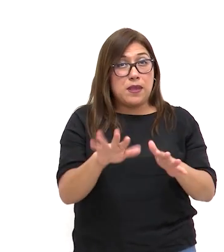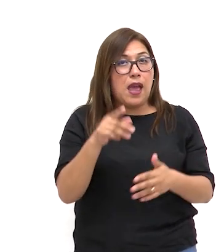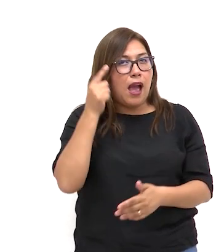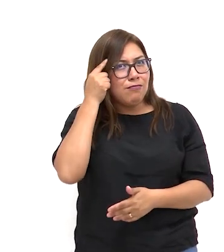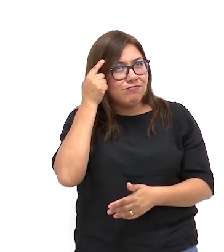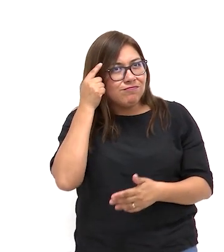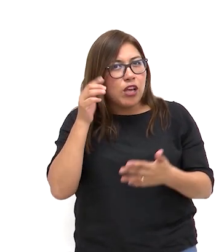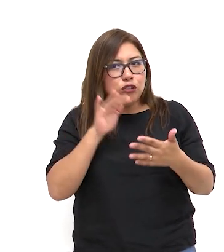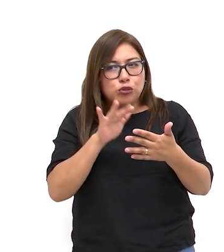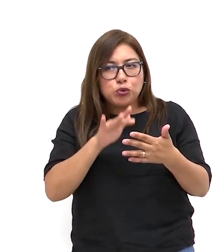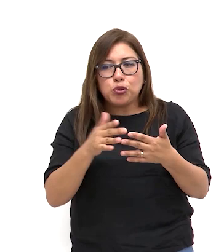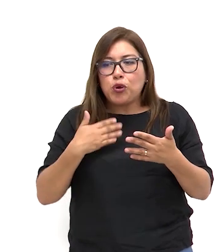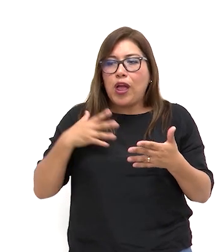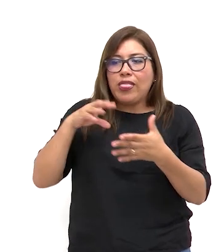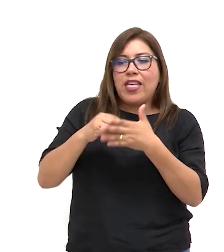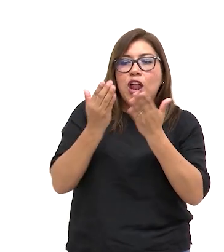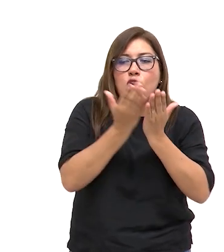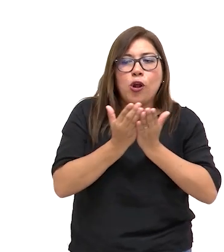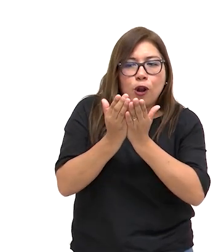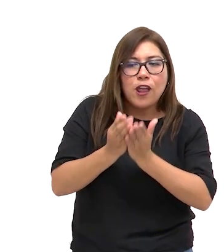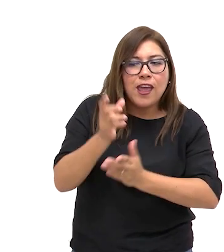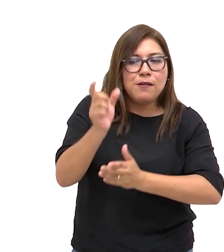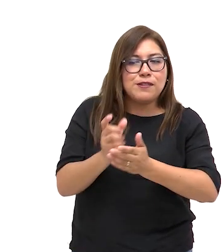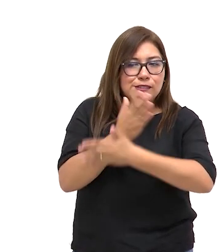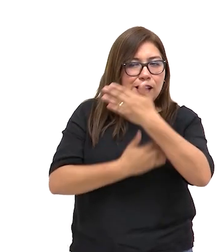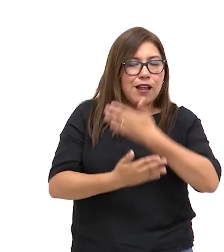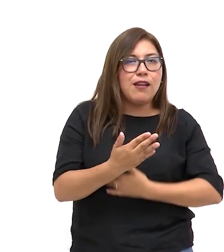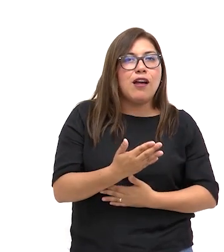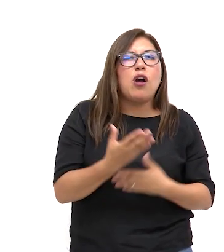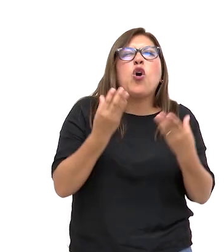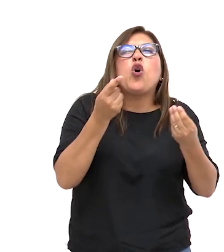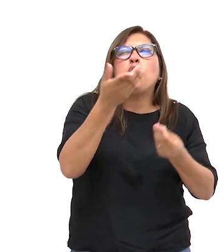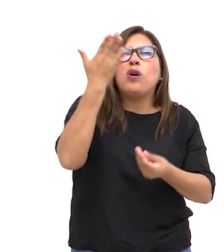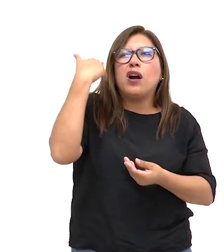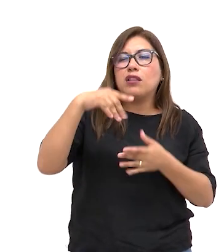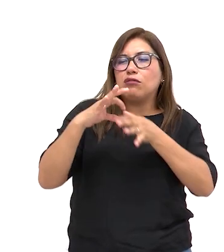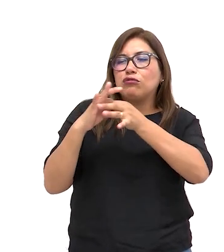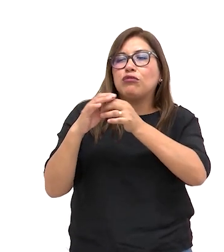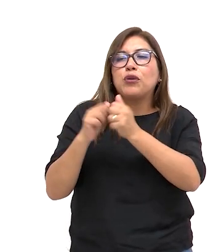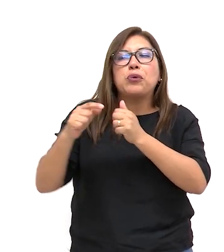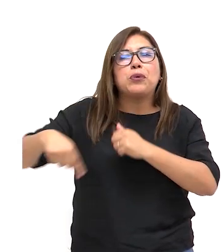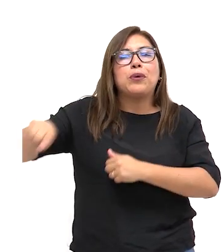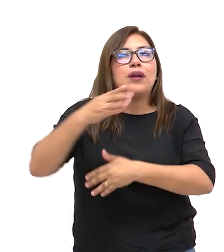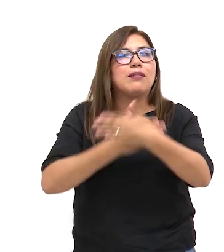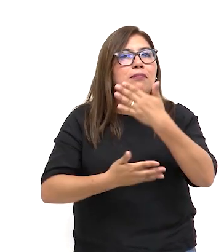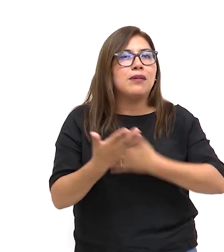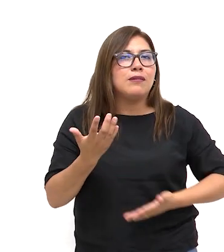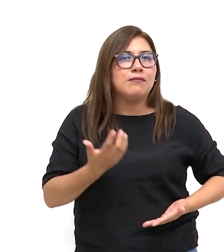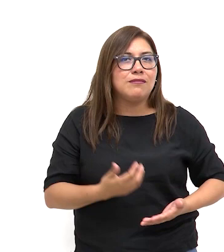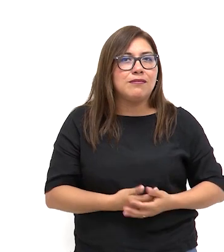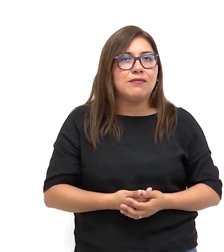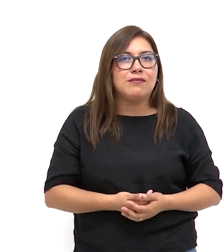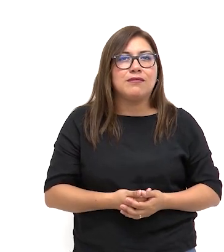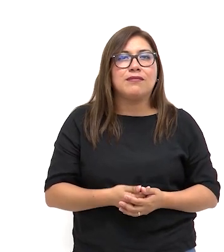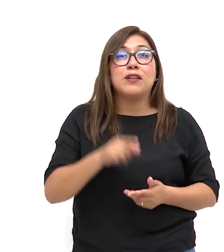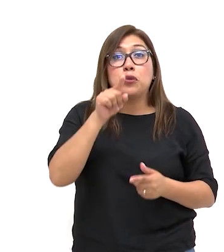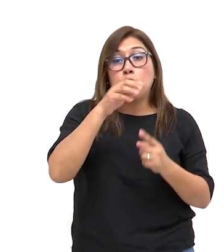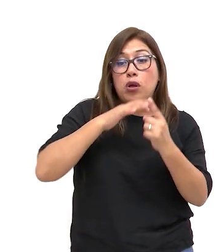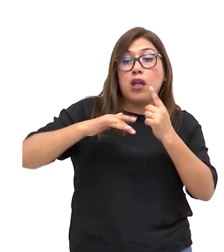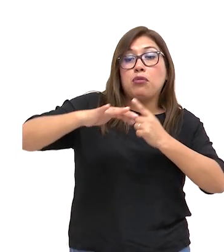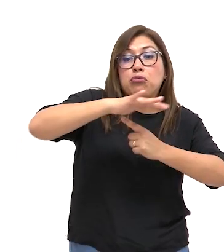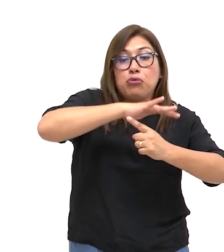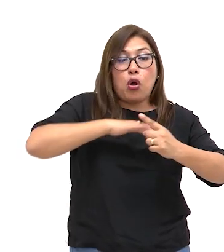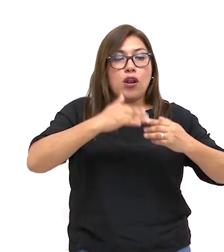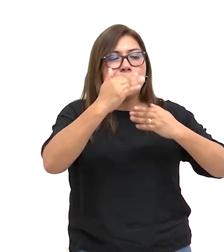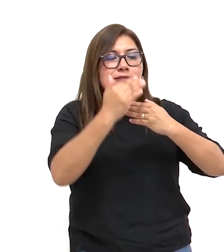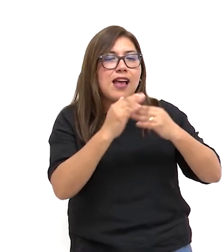¿Estudiaste en un espacio educativo con personas con discapacidad? ¿Cómo fue tu relación con ellos o con ellas? ¿En tu